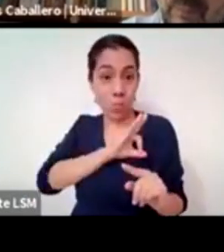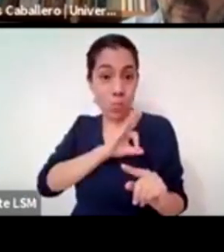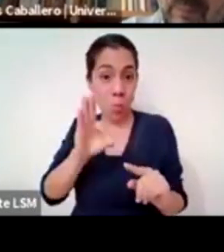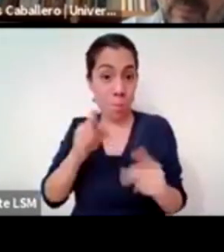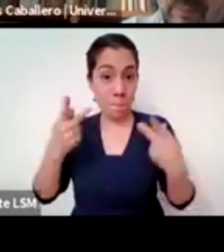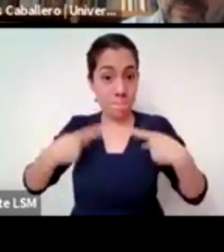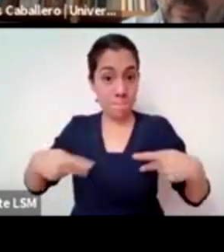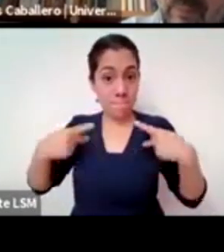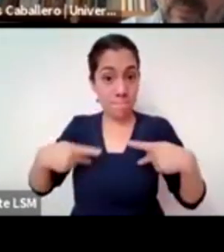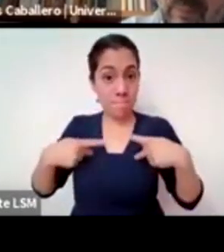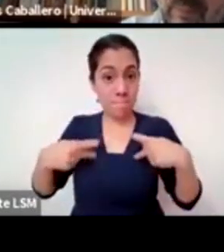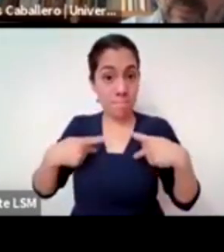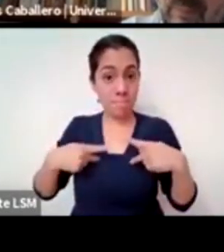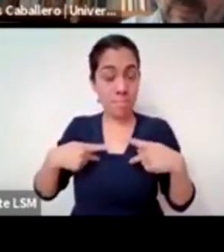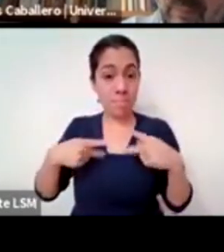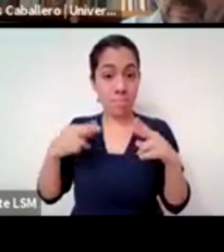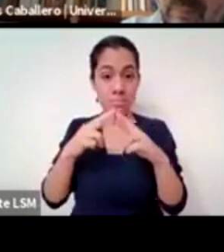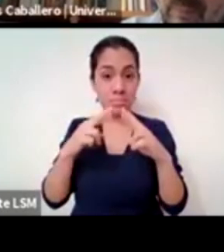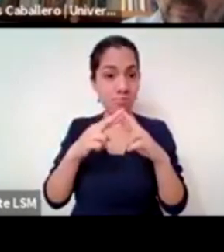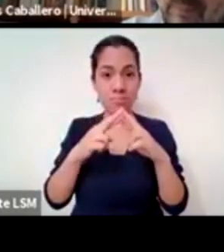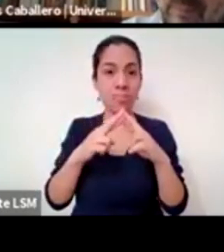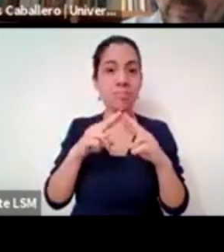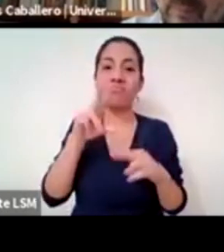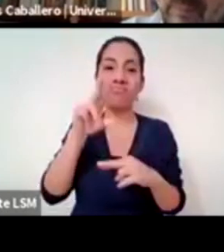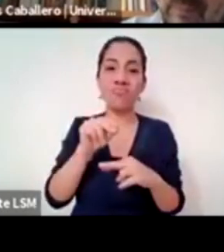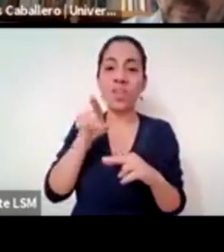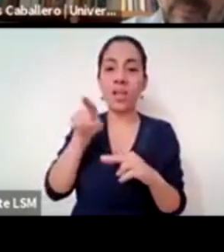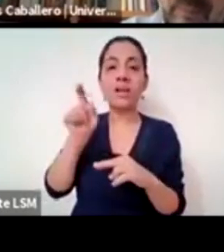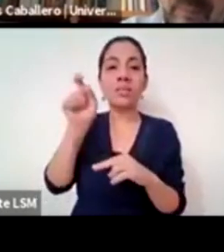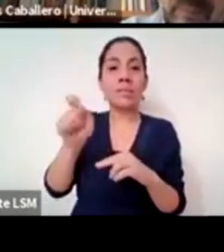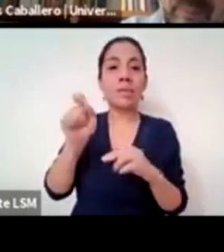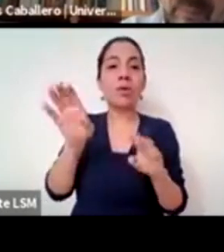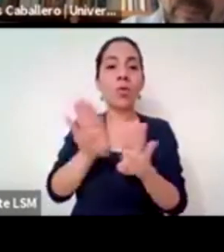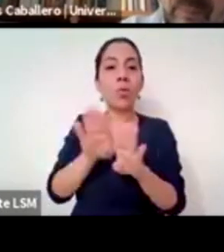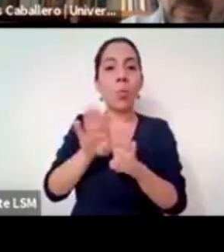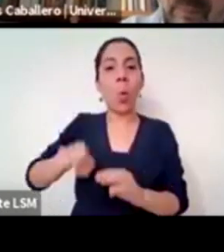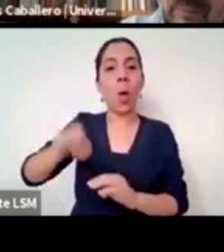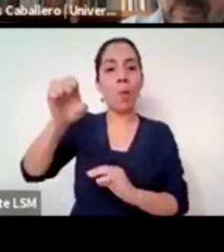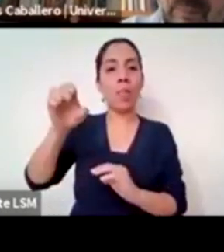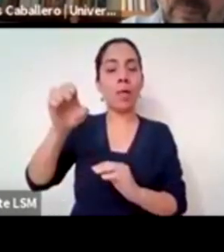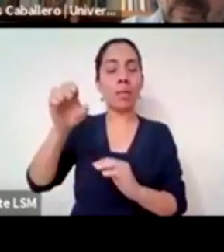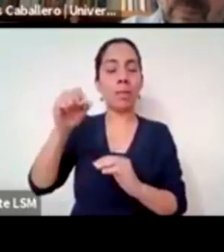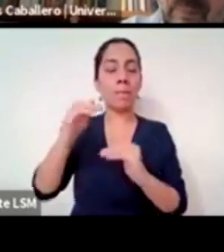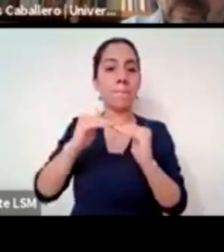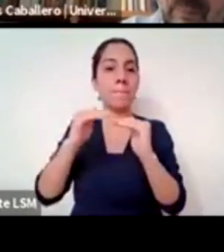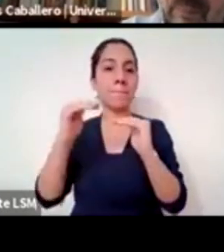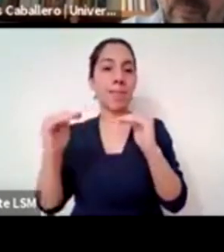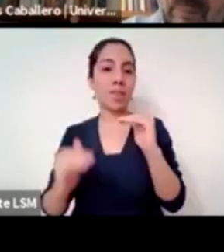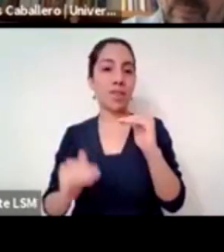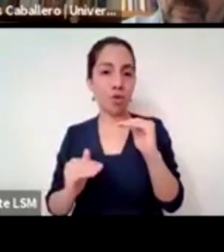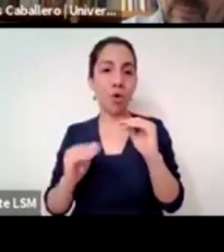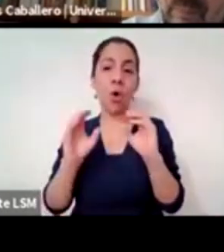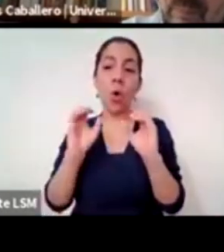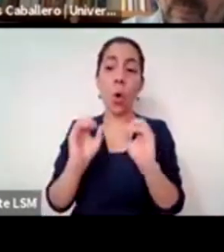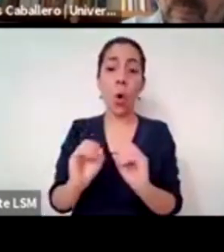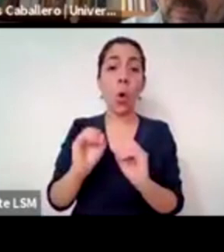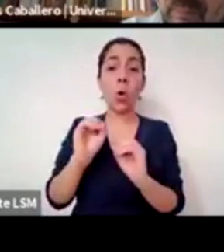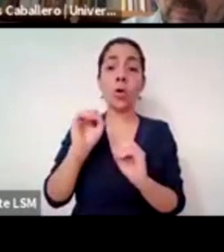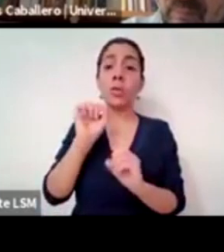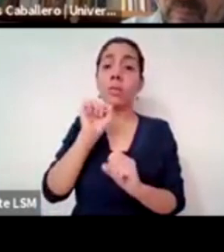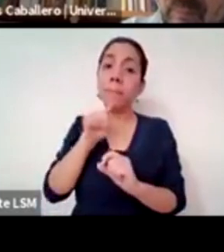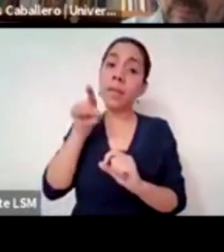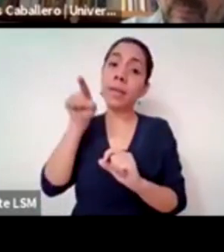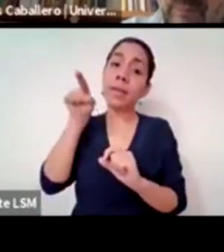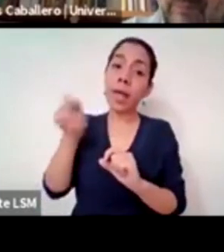las considera menores de edad tampoco como sujetos morales requieren a los a los varones